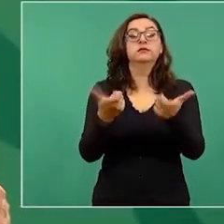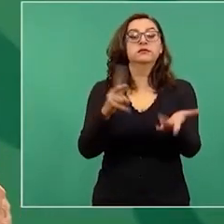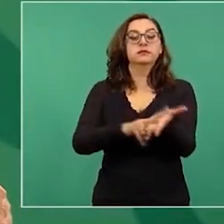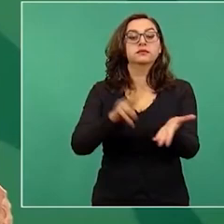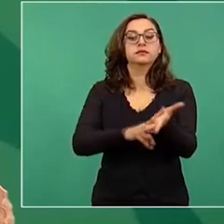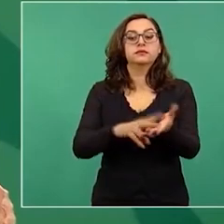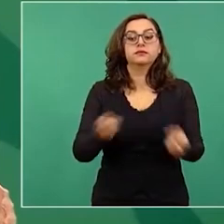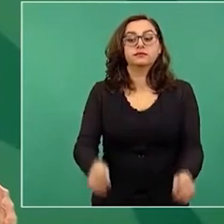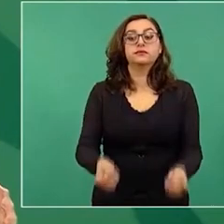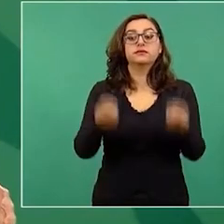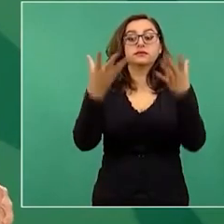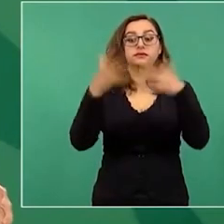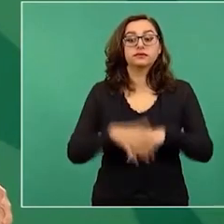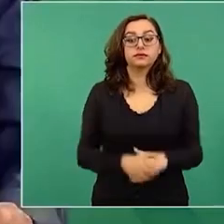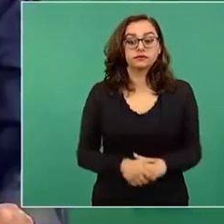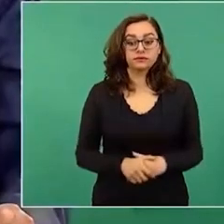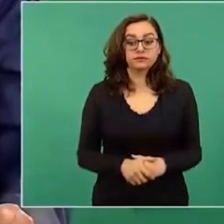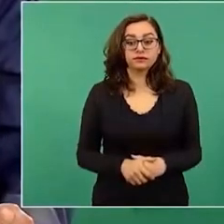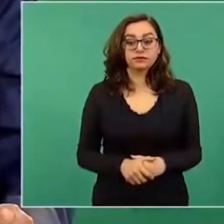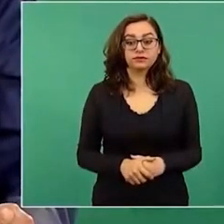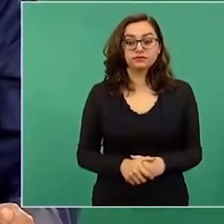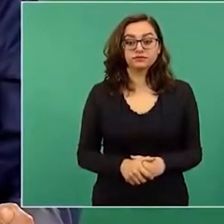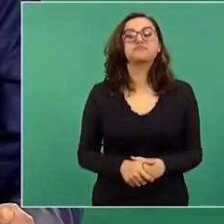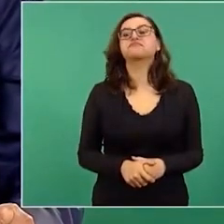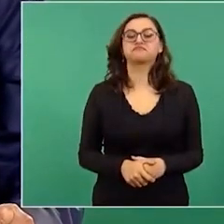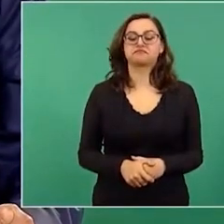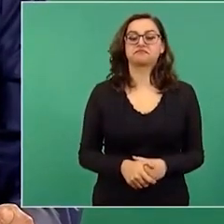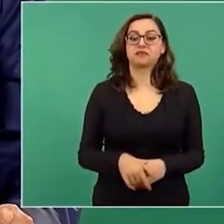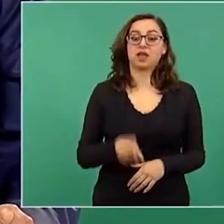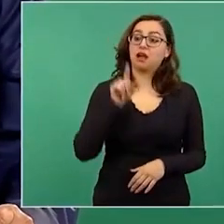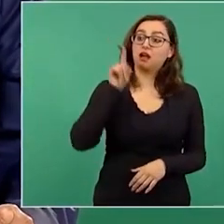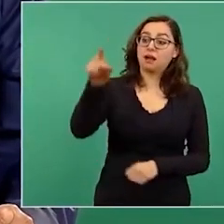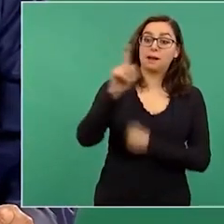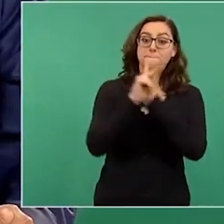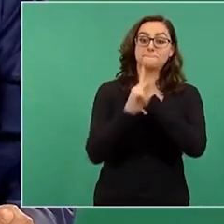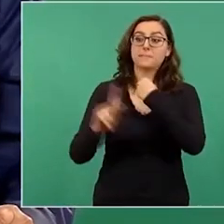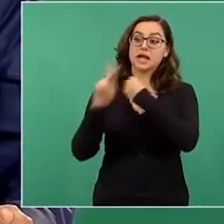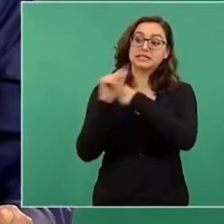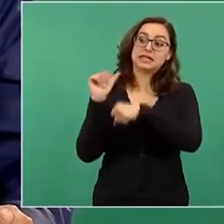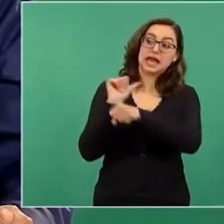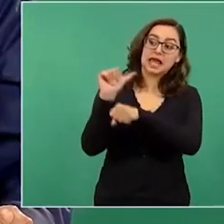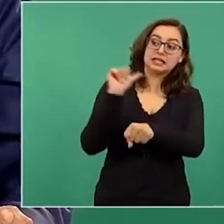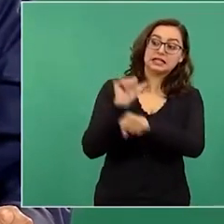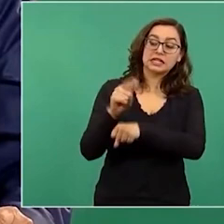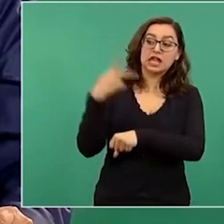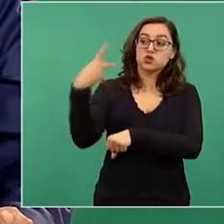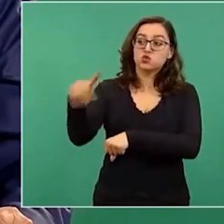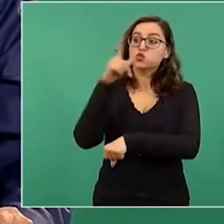Es todo lo que consume Argentina de energía eléctrica.